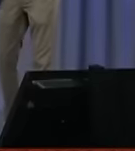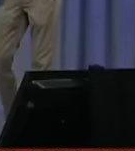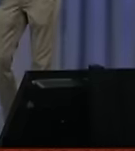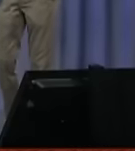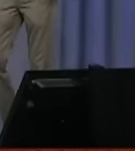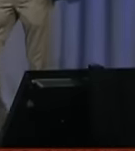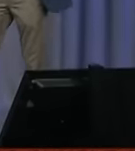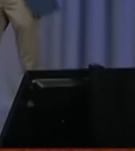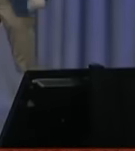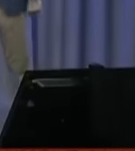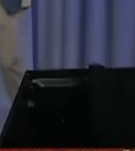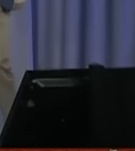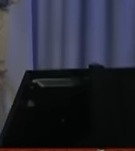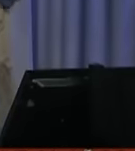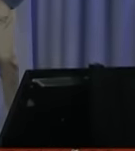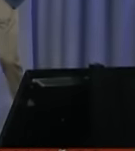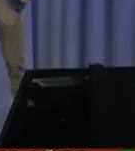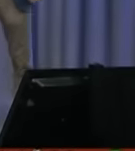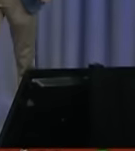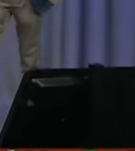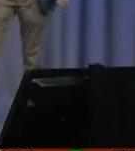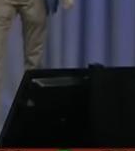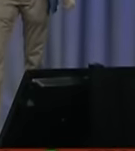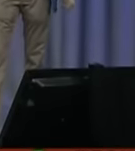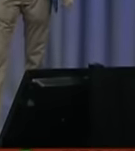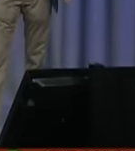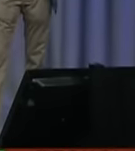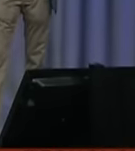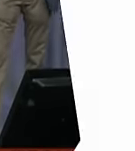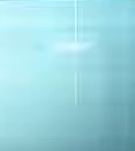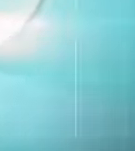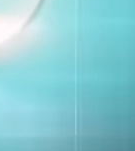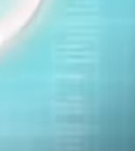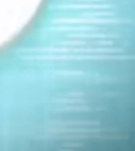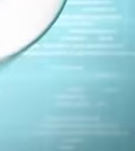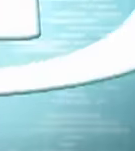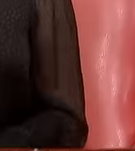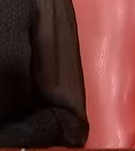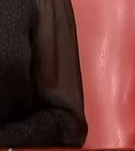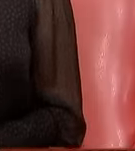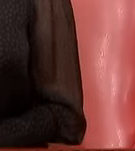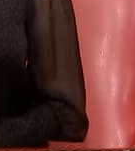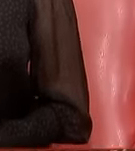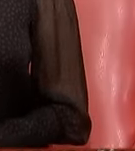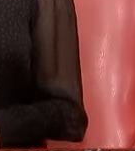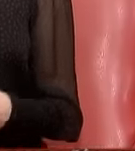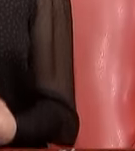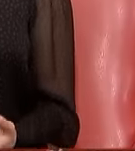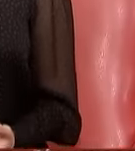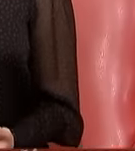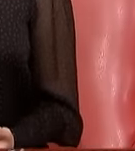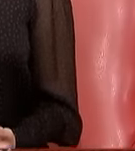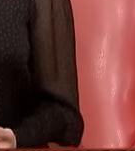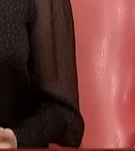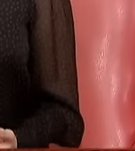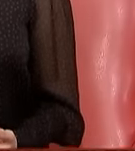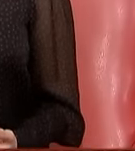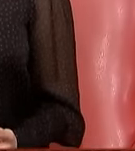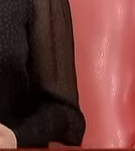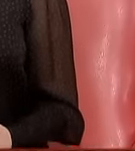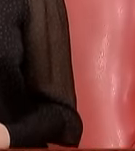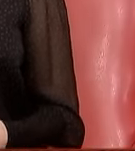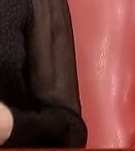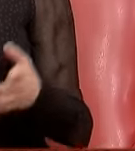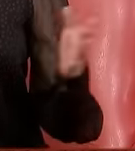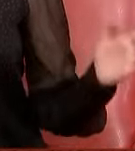lo que se seguirán promoviendo las nuevas oportunidades comerciales y económicas para los emprendedores mexicanos que estén buscando una oportunidad